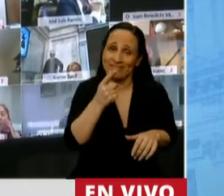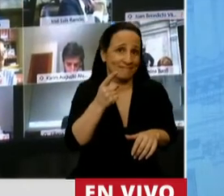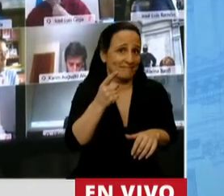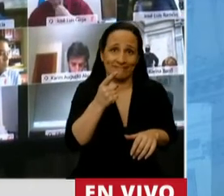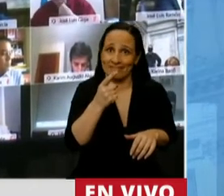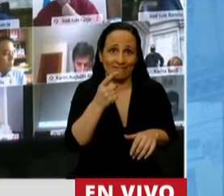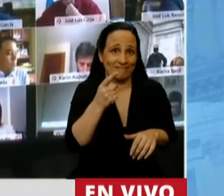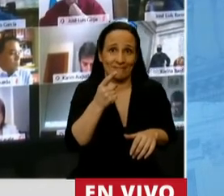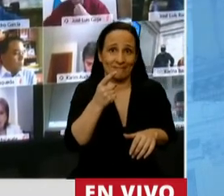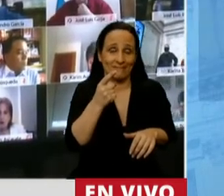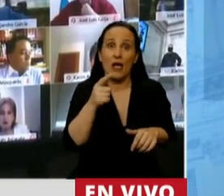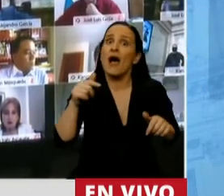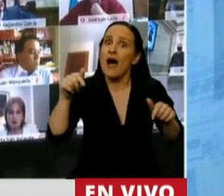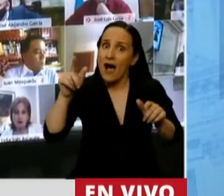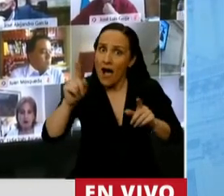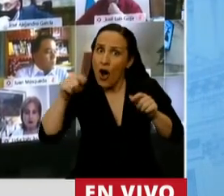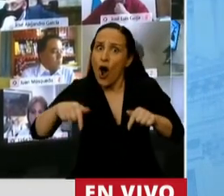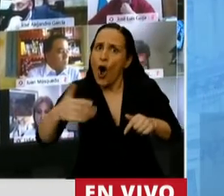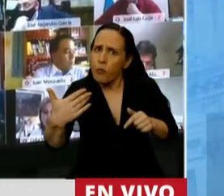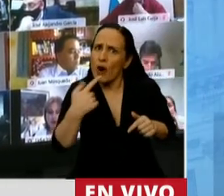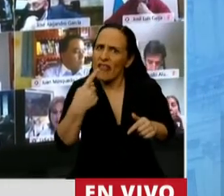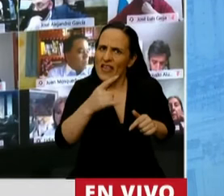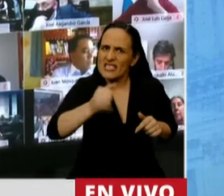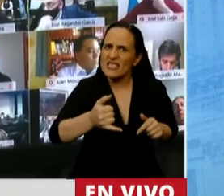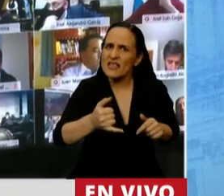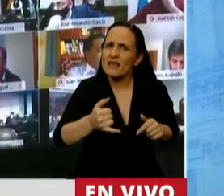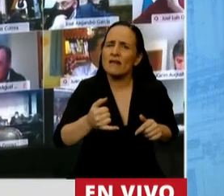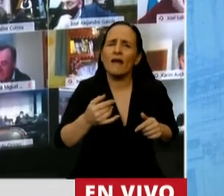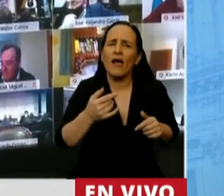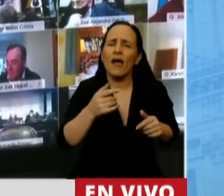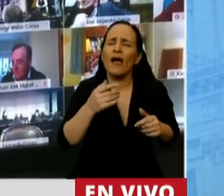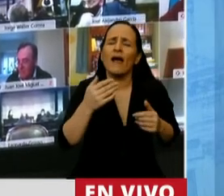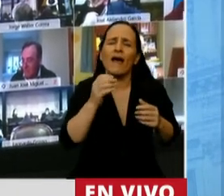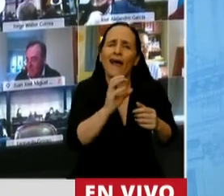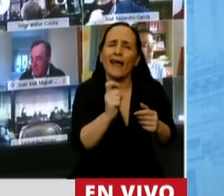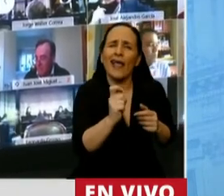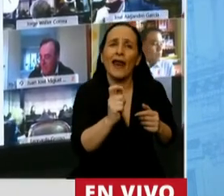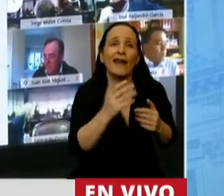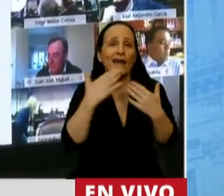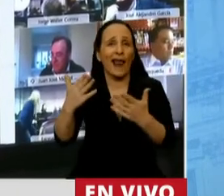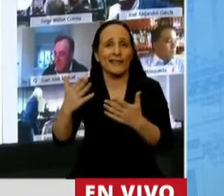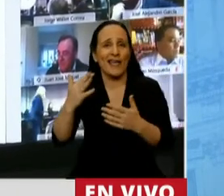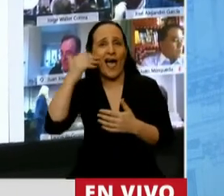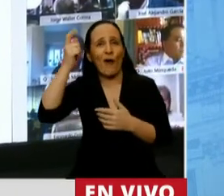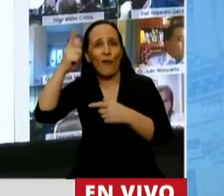muchos que hoy pueden contestar esa pregunta se lo deben nada más y nada menos que a las Abuelas de Plaza de Mayo.